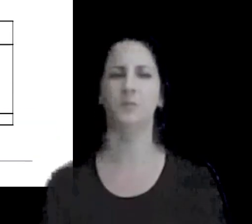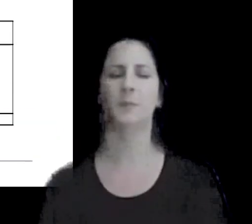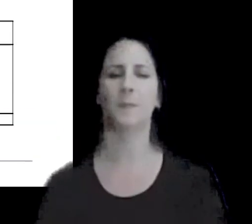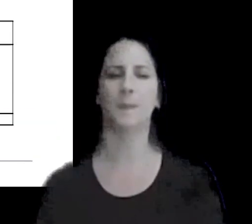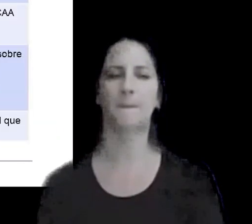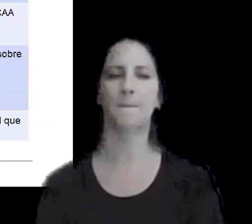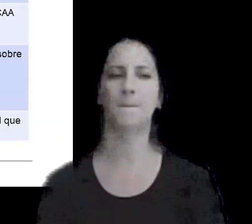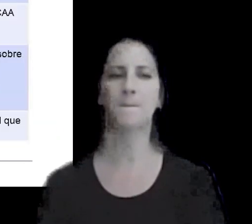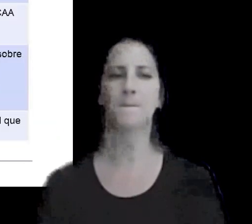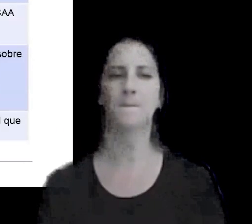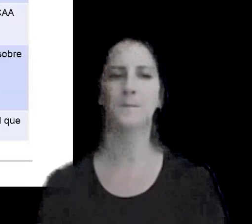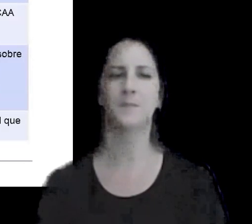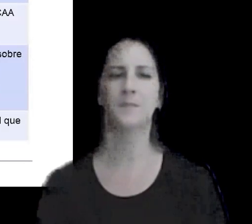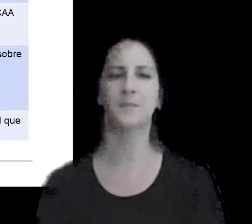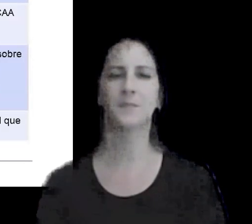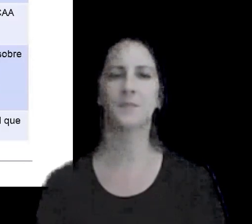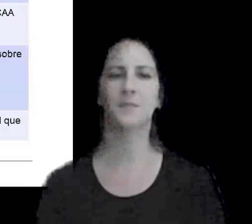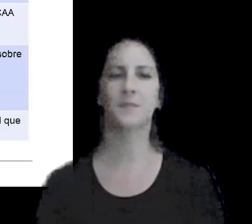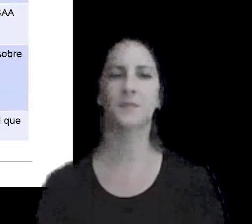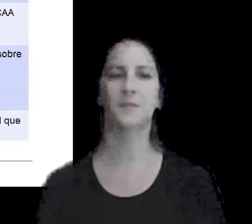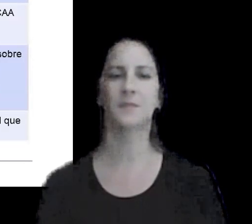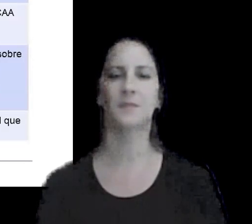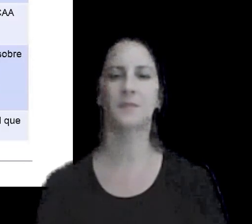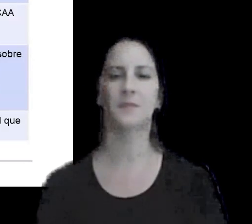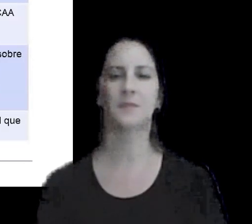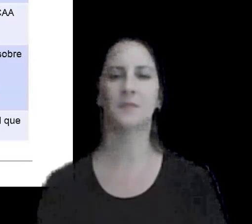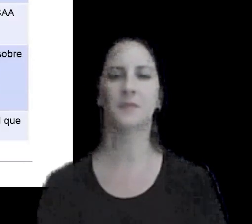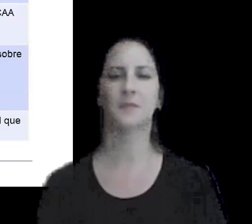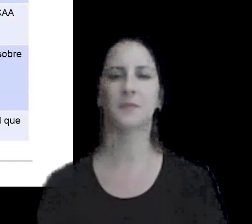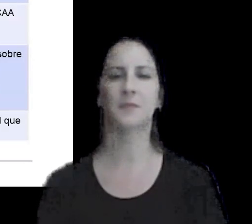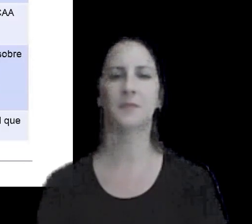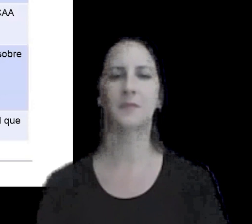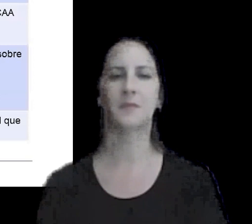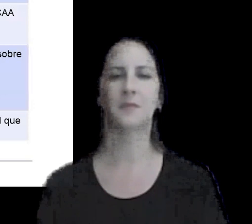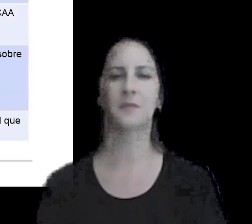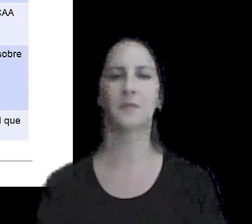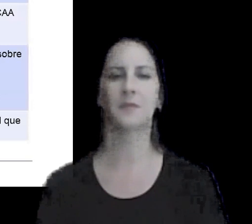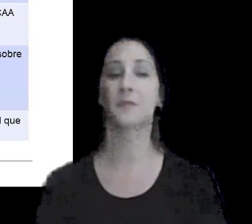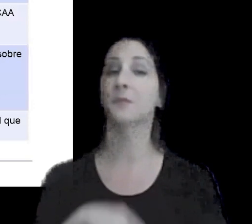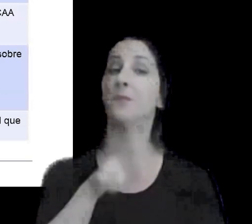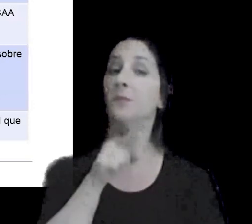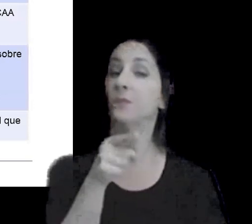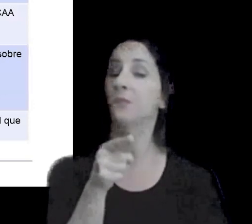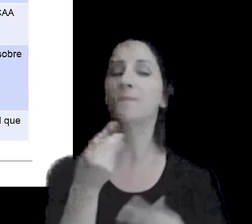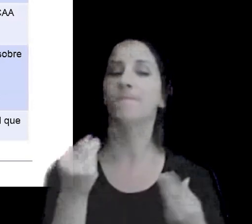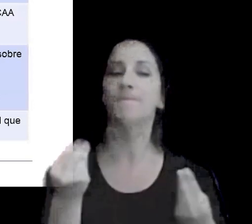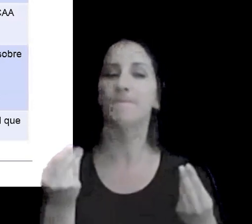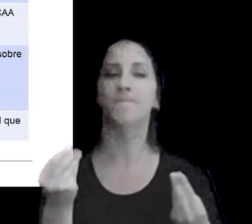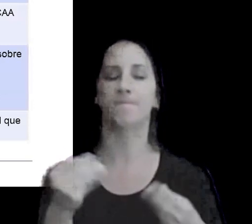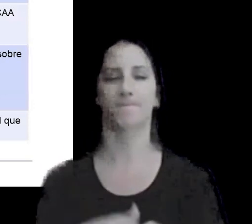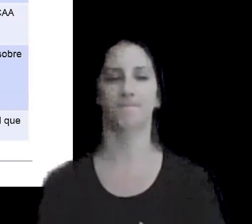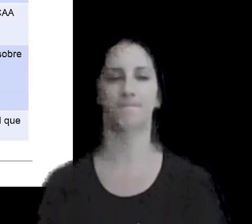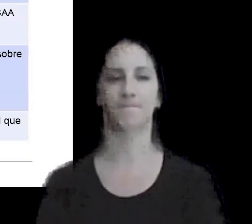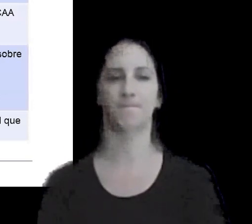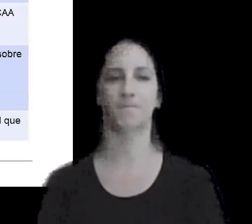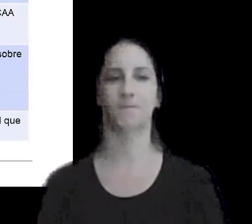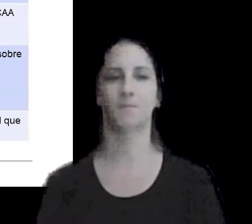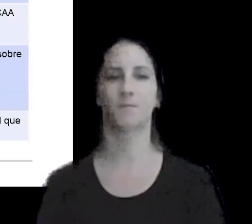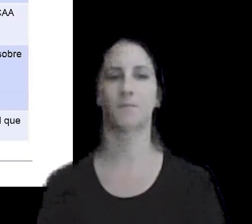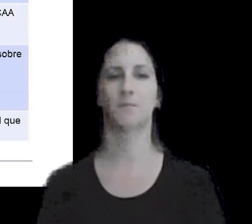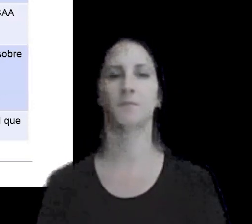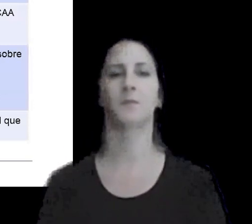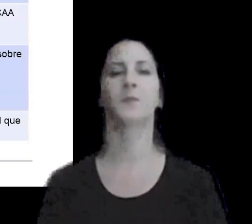y que tiene como alcance a los grupos